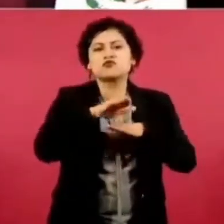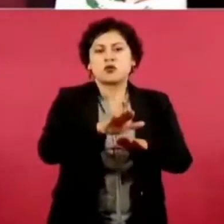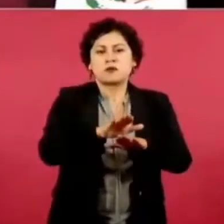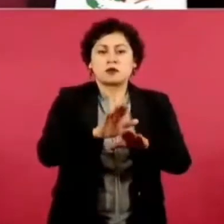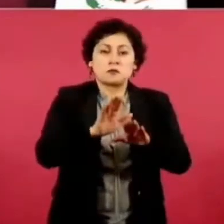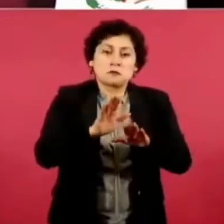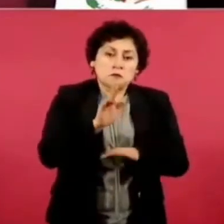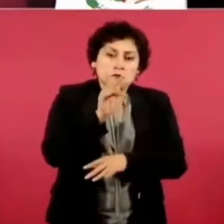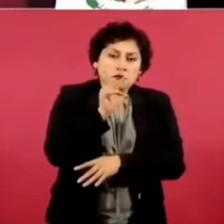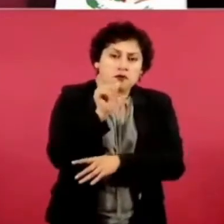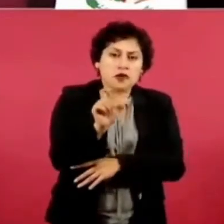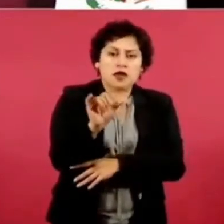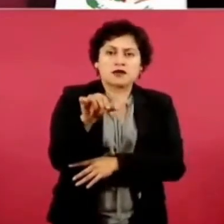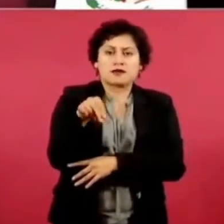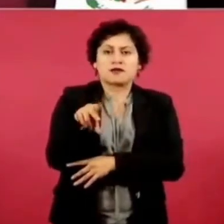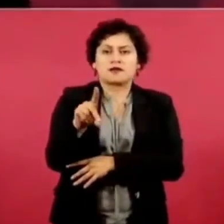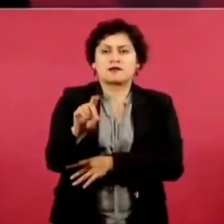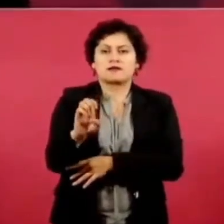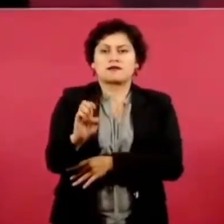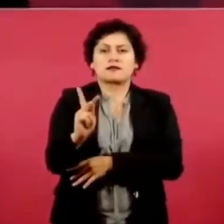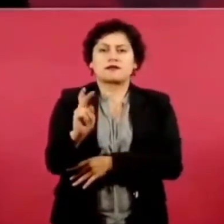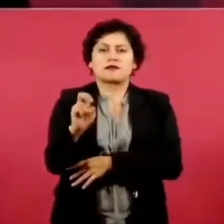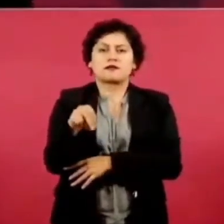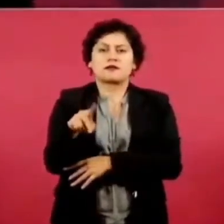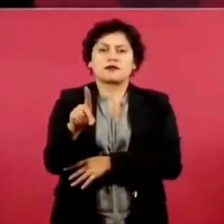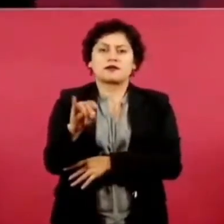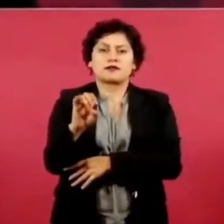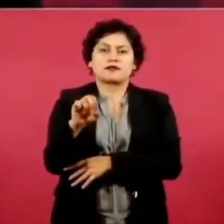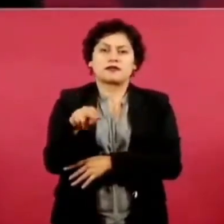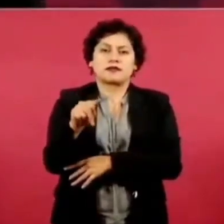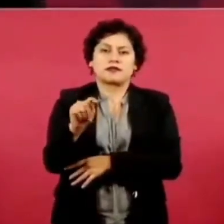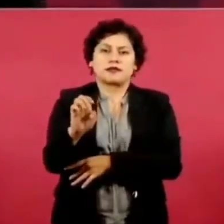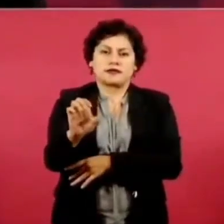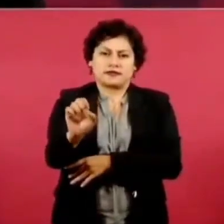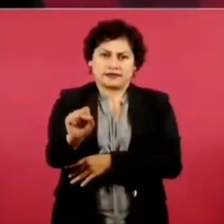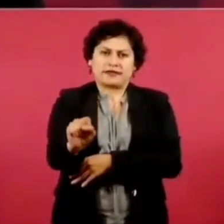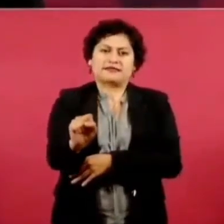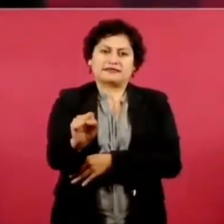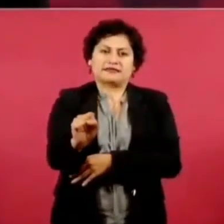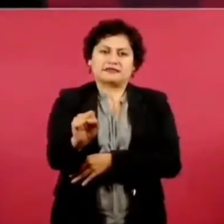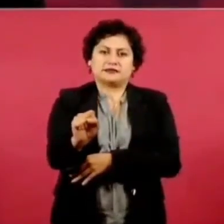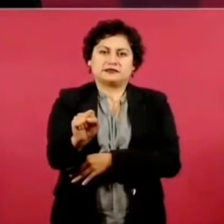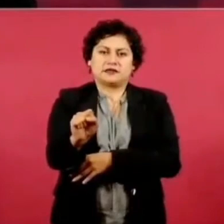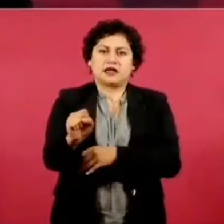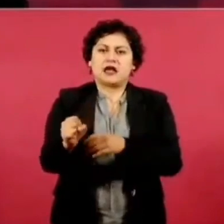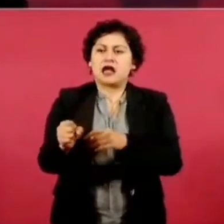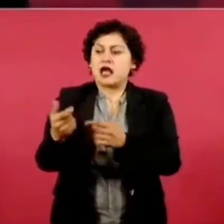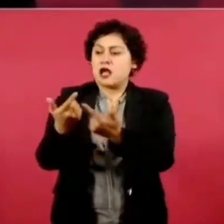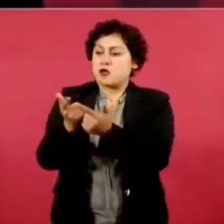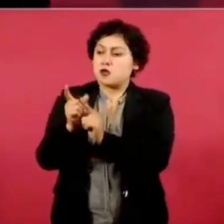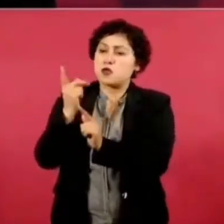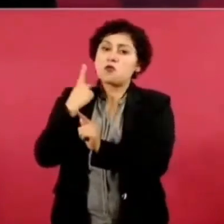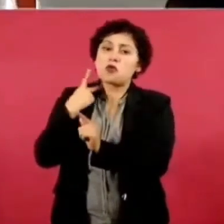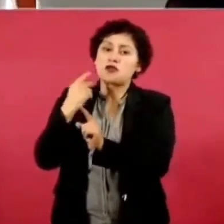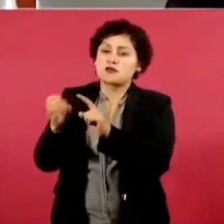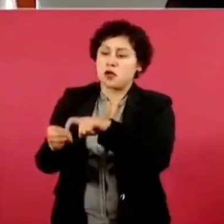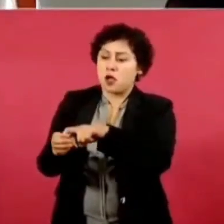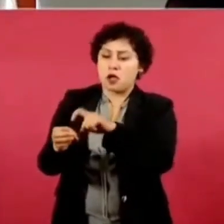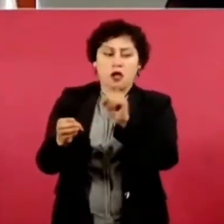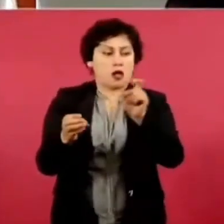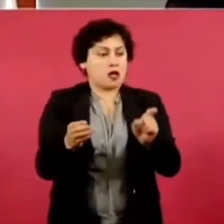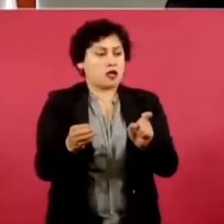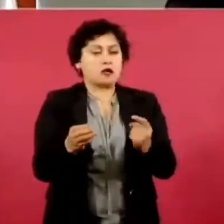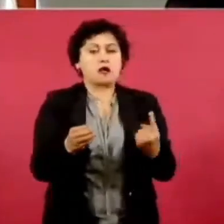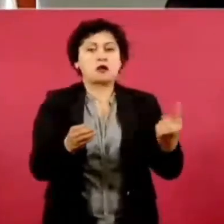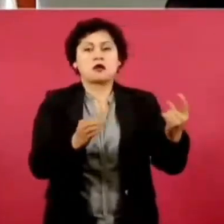porque los partidos eran horrorosos, los políticos todos iguales.